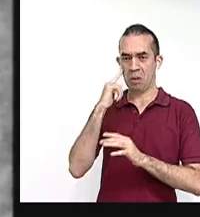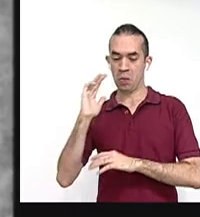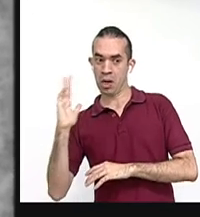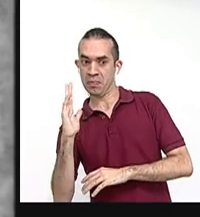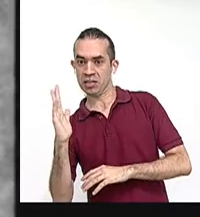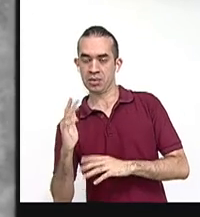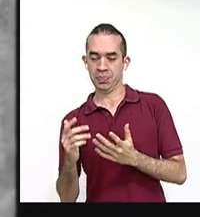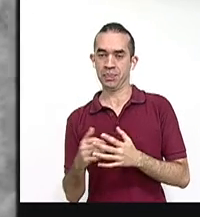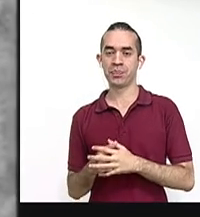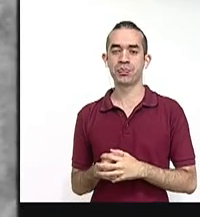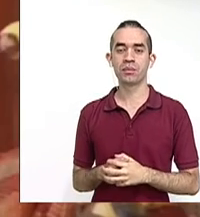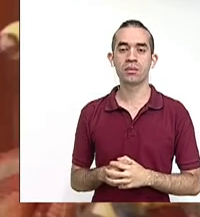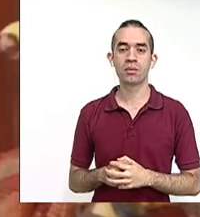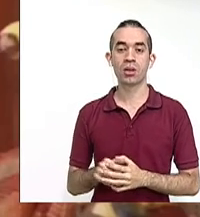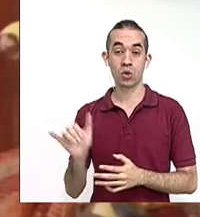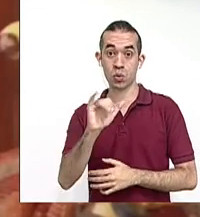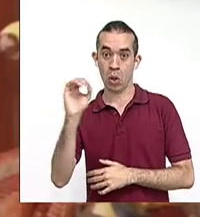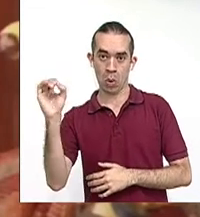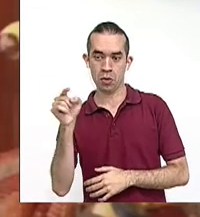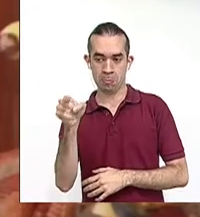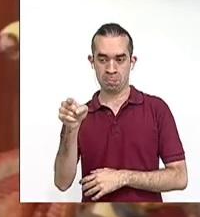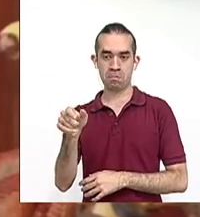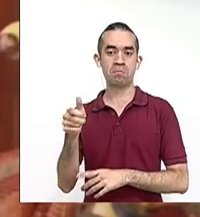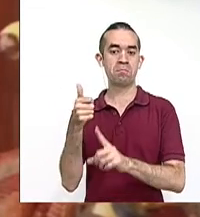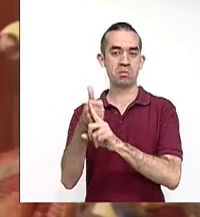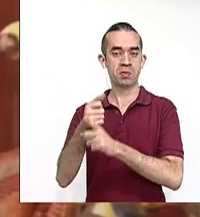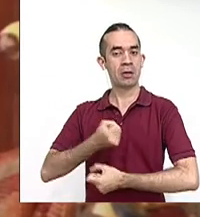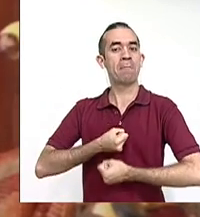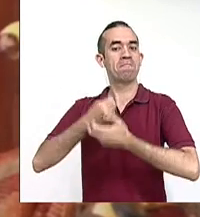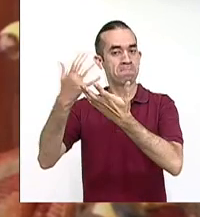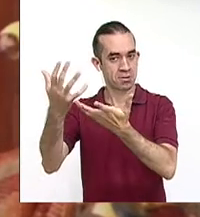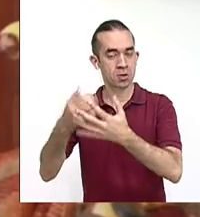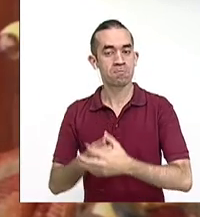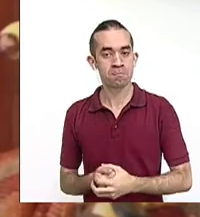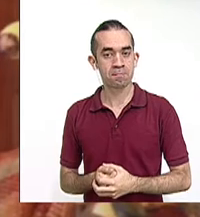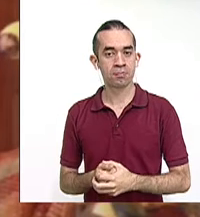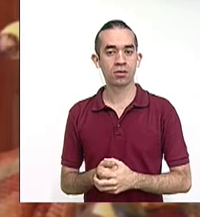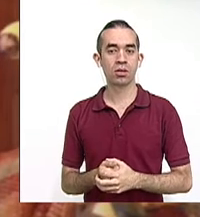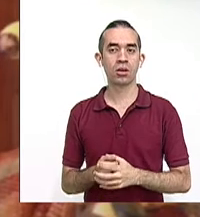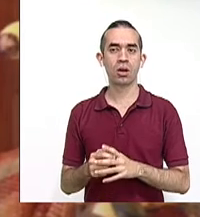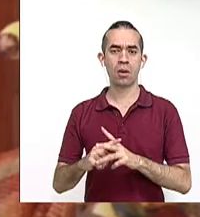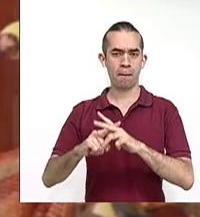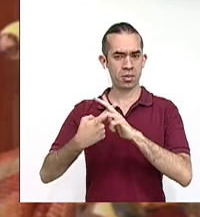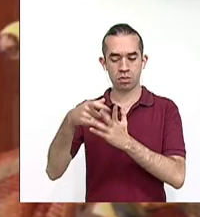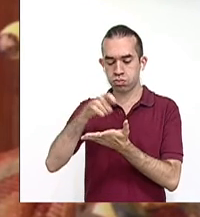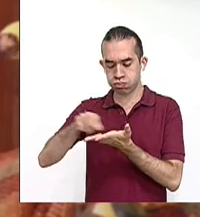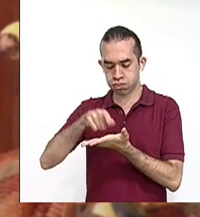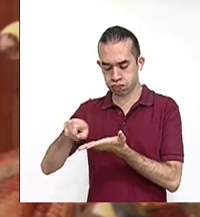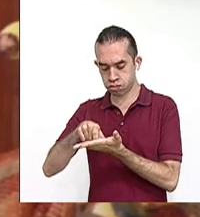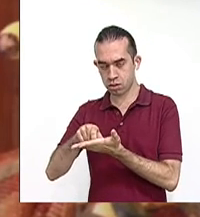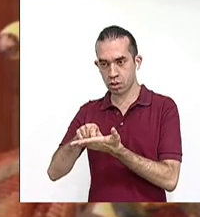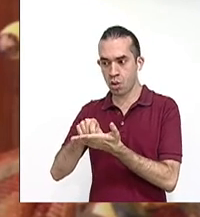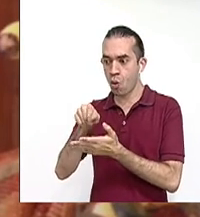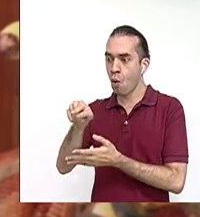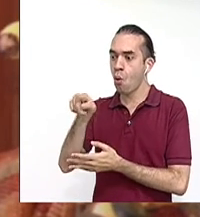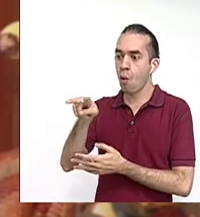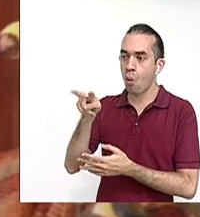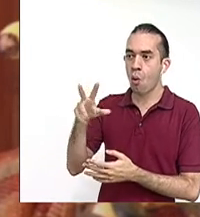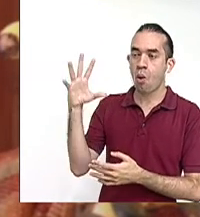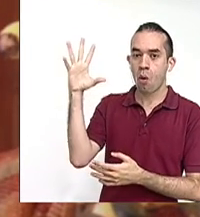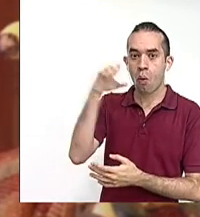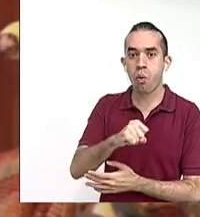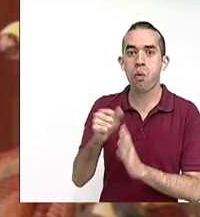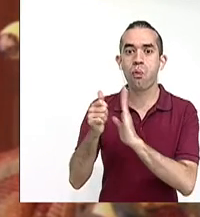la voz de Yolanda Oriamuno, precisamente porque desde los primeros textos ya le vemos el potencial y le vemos